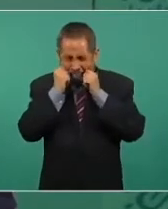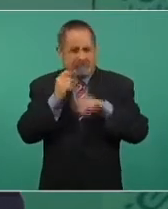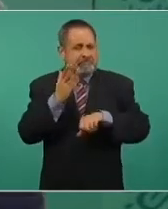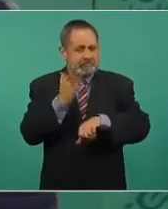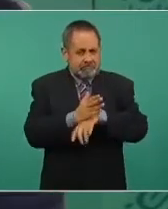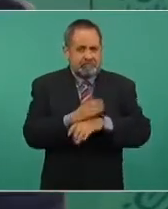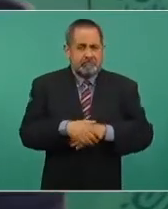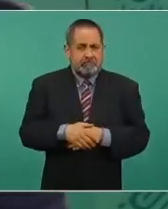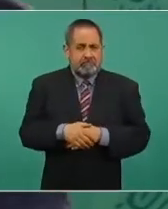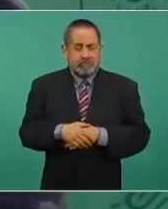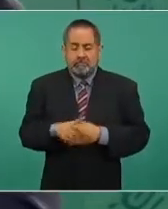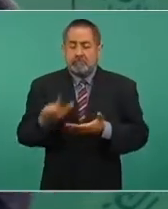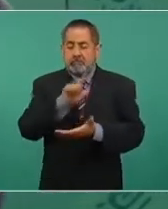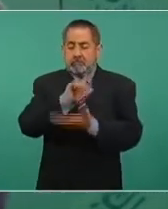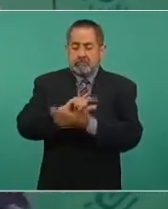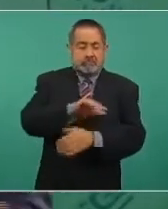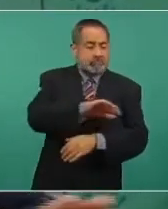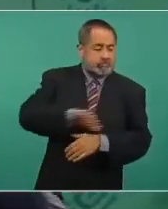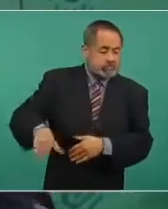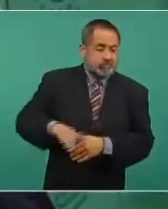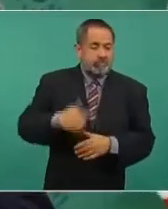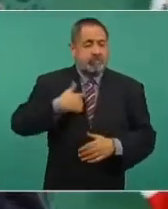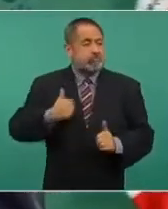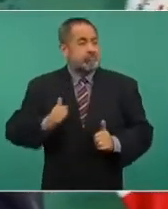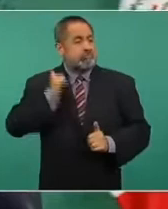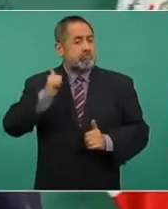al margen de la ley nada, por encima de la ley nadie.